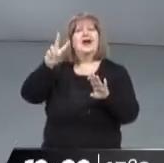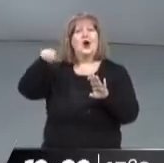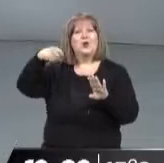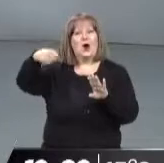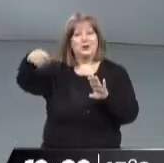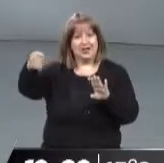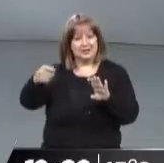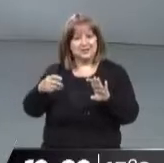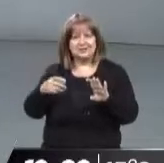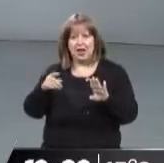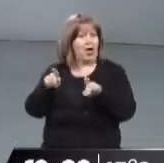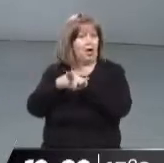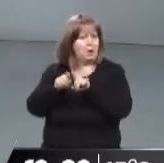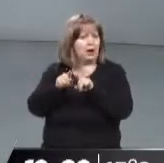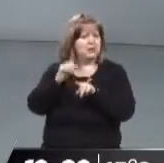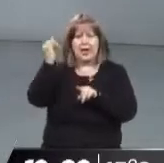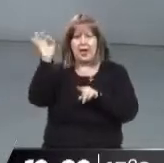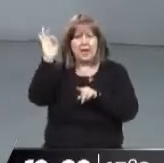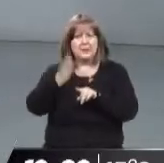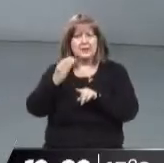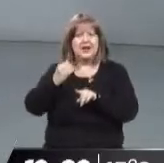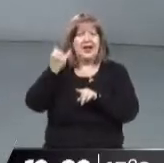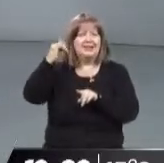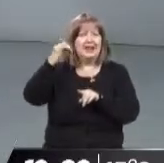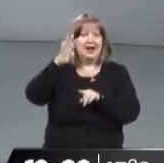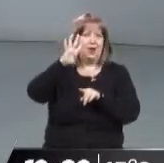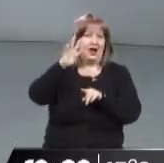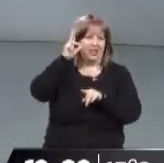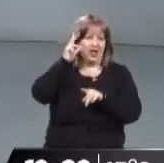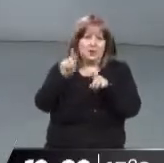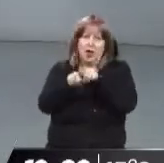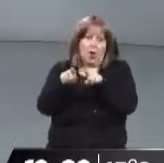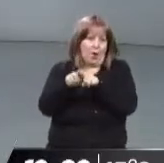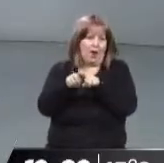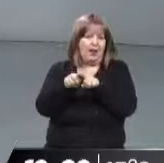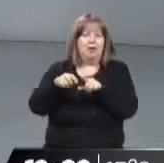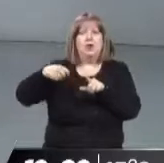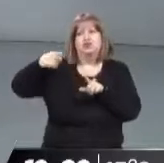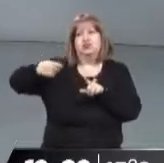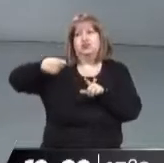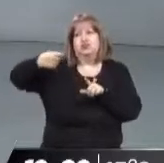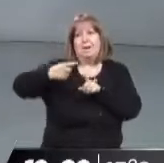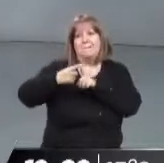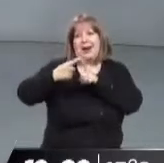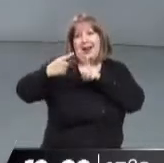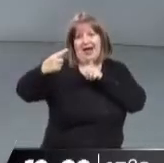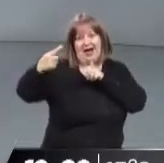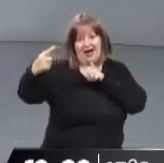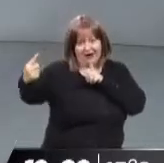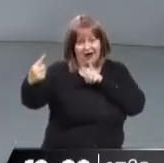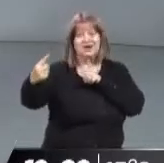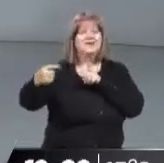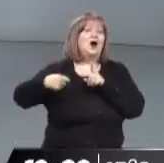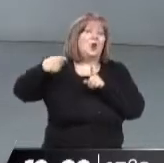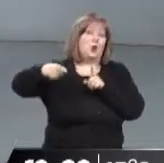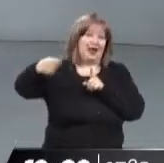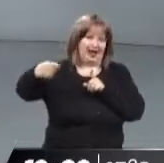¿Con qué tasa las 42? Igual, 48%. La misma, digamos. Igual, la misma. Pero llevado a una cantidad mayor de cuotas, por supuesto, la tasa se vuelve